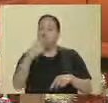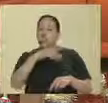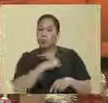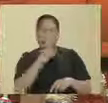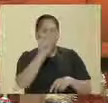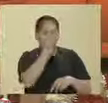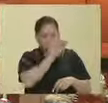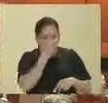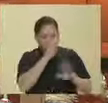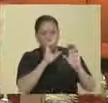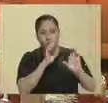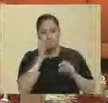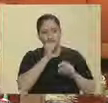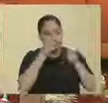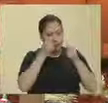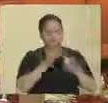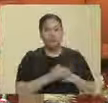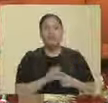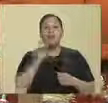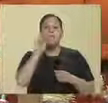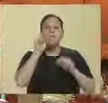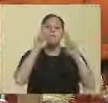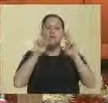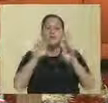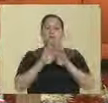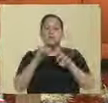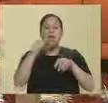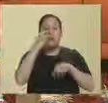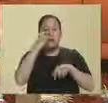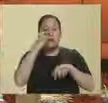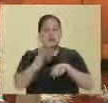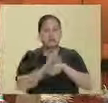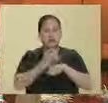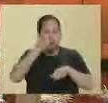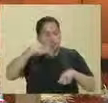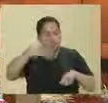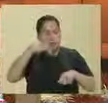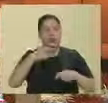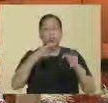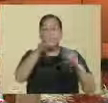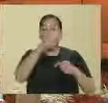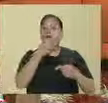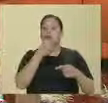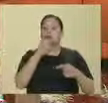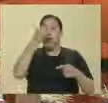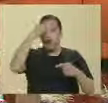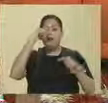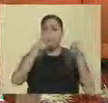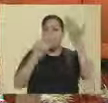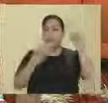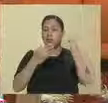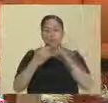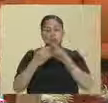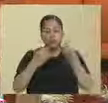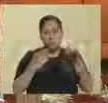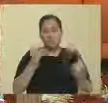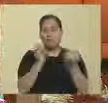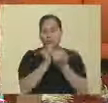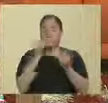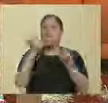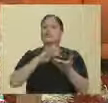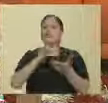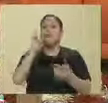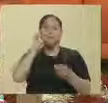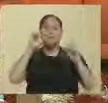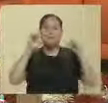cuidarlos y ponerles atención. Muchas gracias, Doc. Al contrario. vamos a hablar de hemorragias nasales. A mí me pasaba mucho eso de chiquito. Muy frecuente. Sí, muy, muy frecuente. Así es. Pero bueno, muchas gracias.